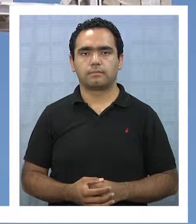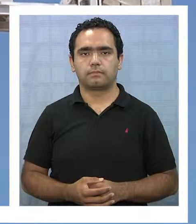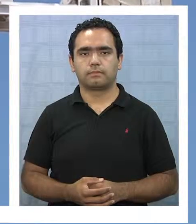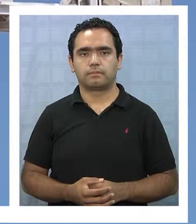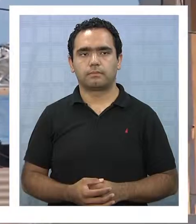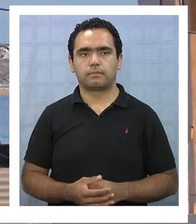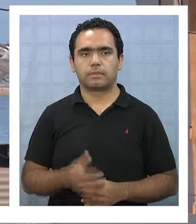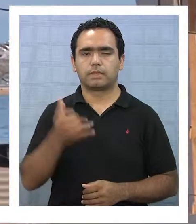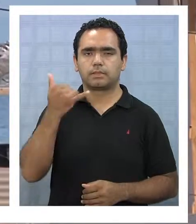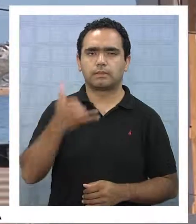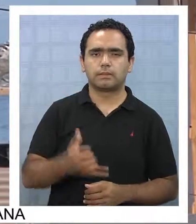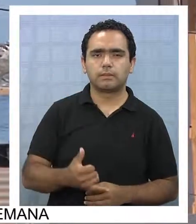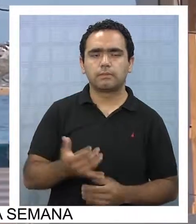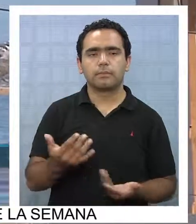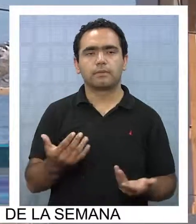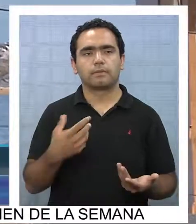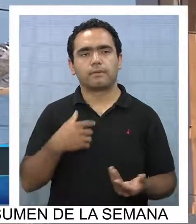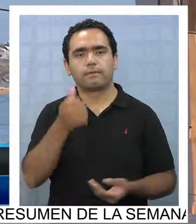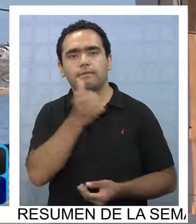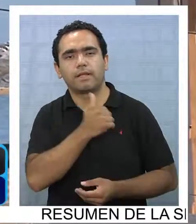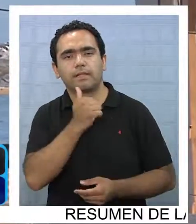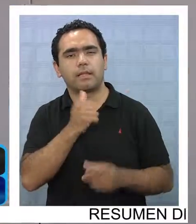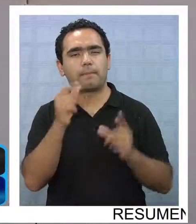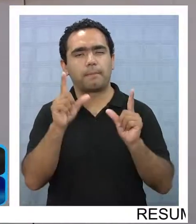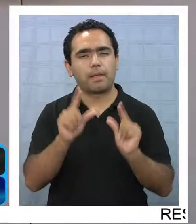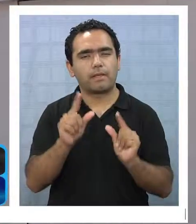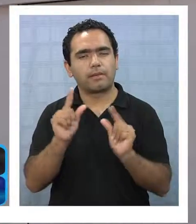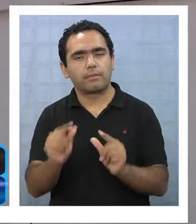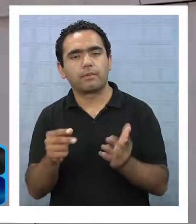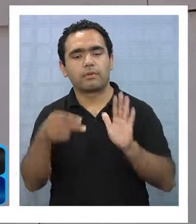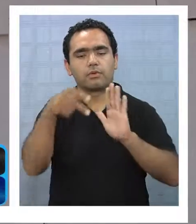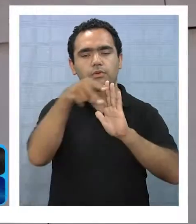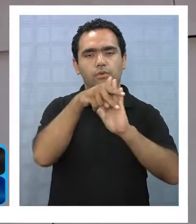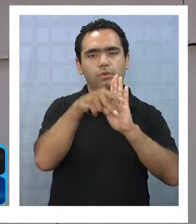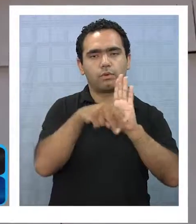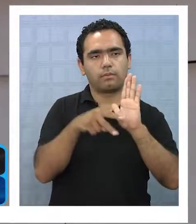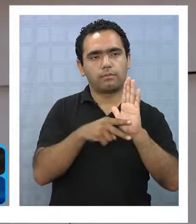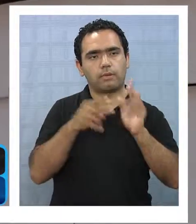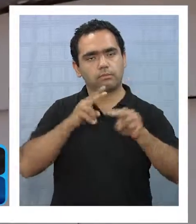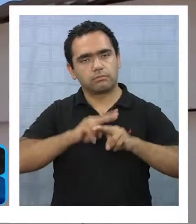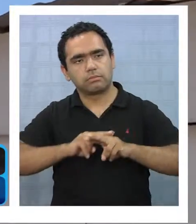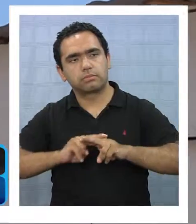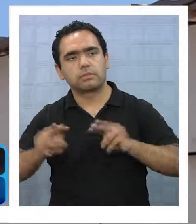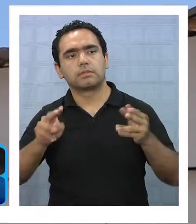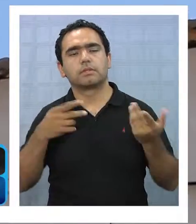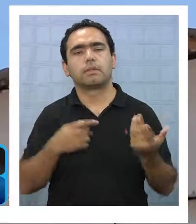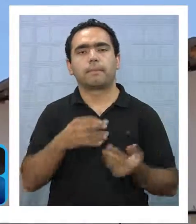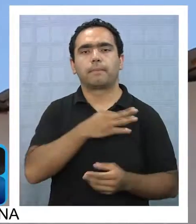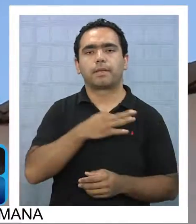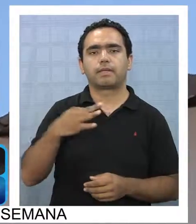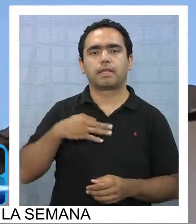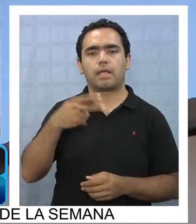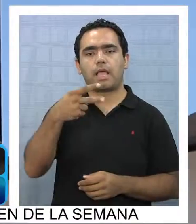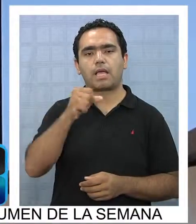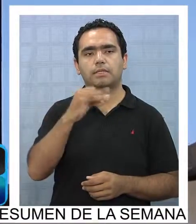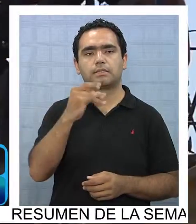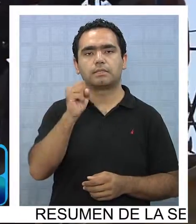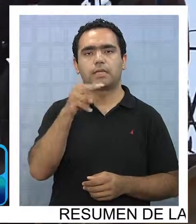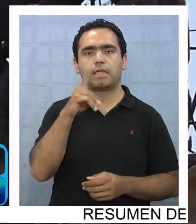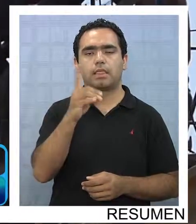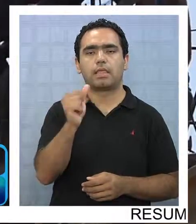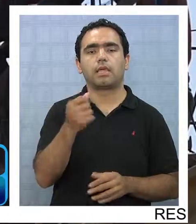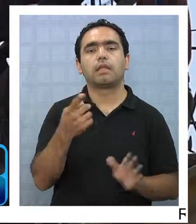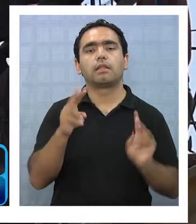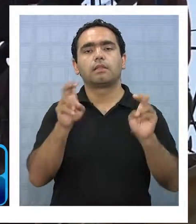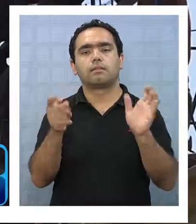Cada vez falta menos para que entre en vigencia la norma establecida por el Ministerio de Hacienda con respecto al IVA a la construcción,